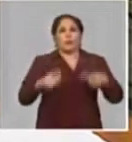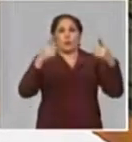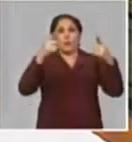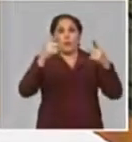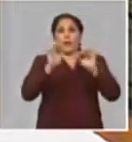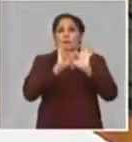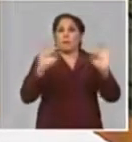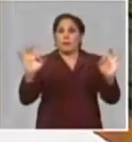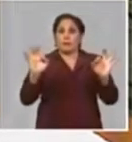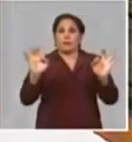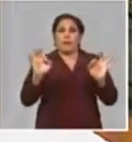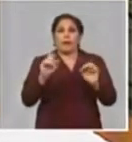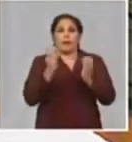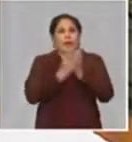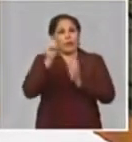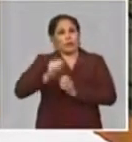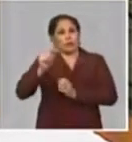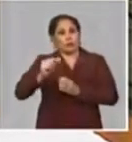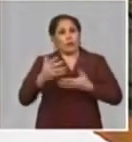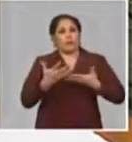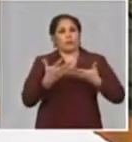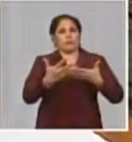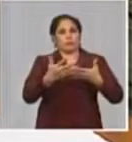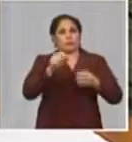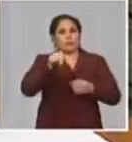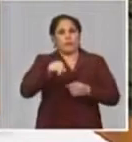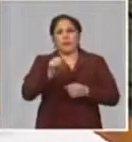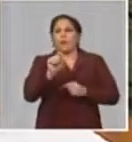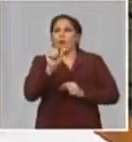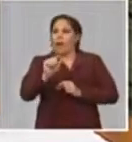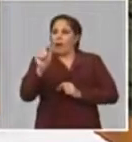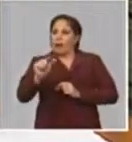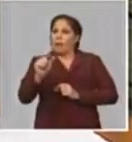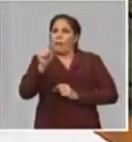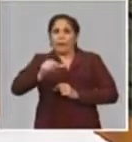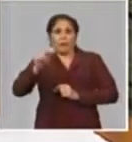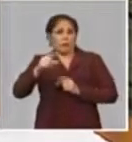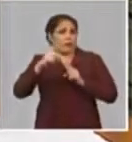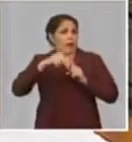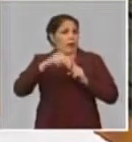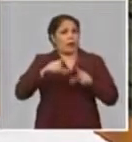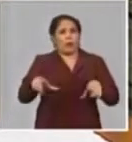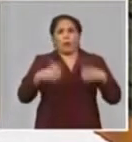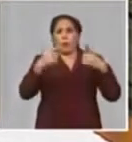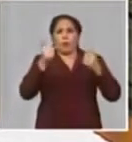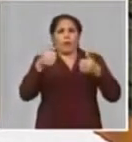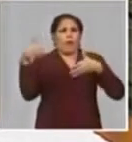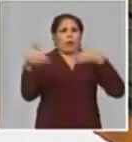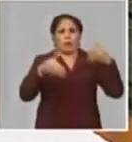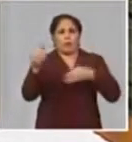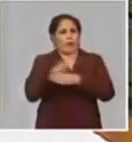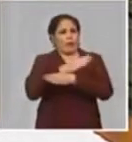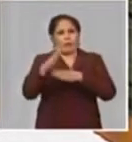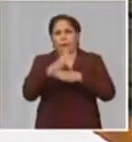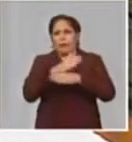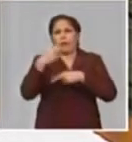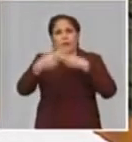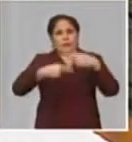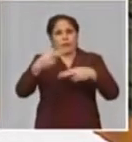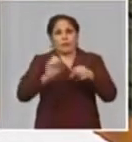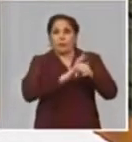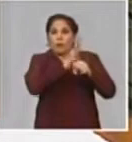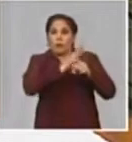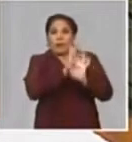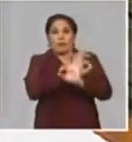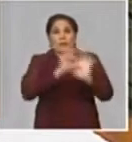especial reconocimiento a los estudiantes que han dado el paso al frente en cada una de las tareas y de las actividades que se están desarrollando, y en